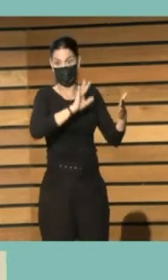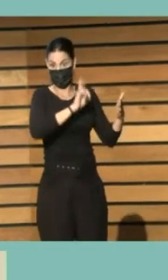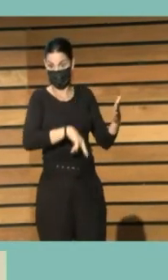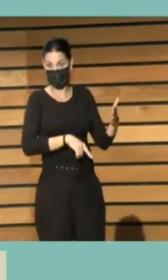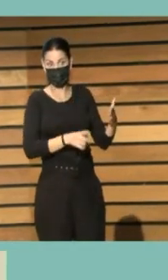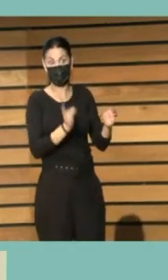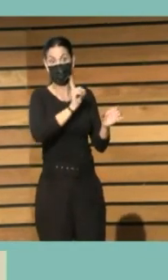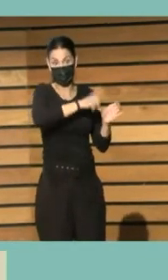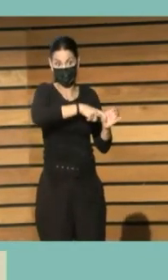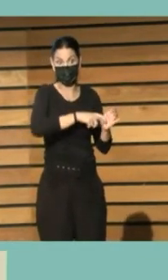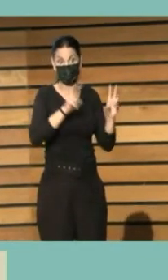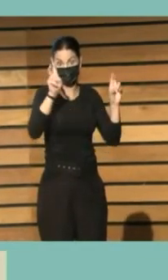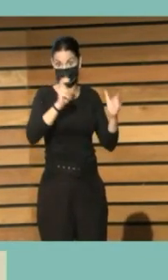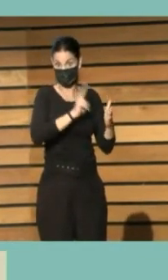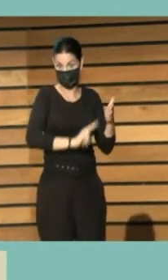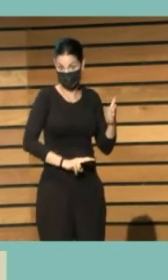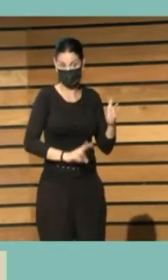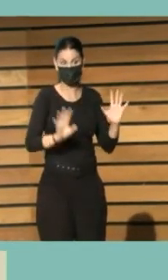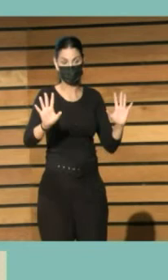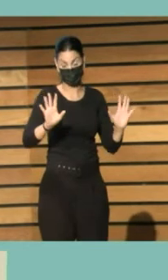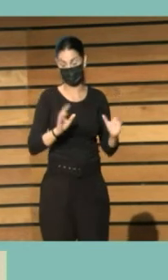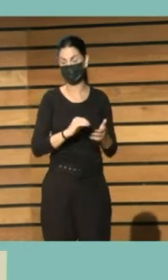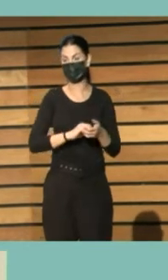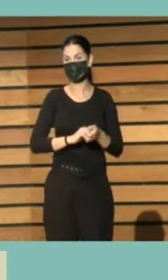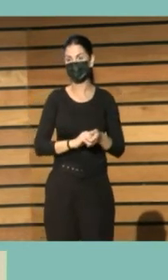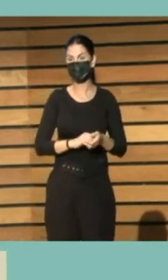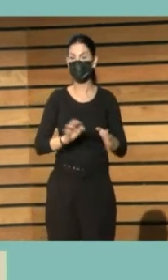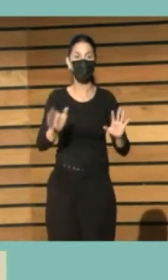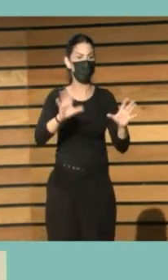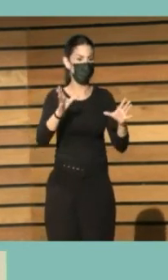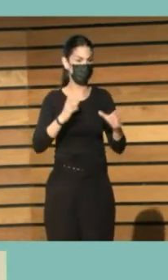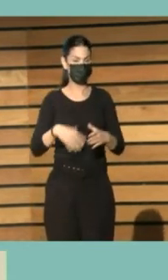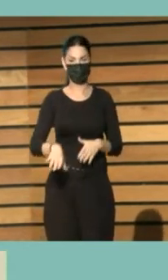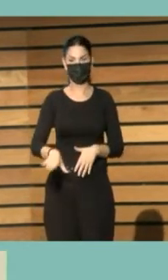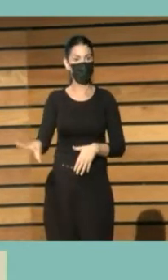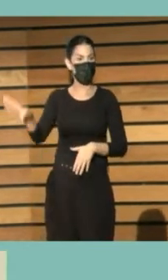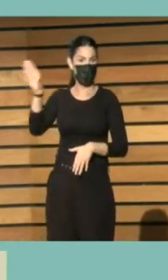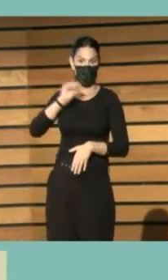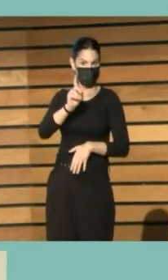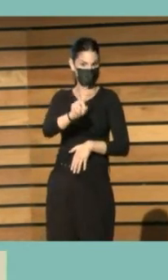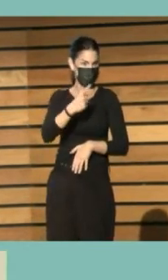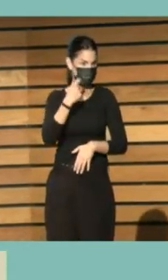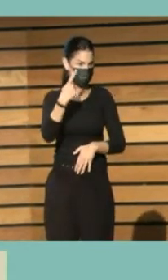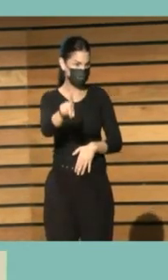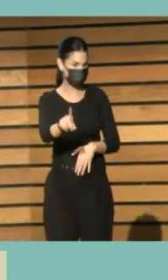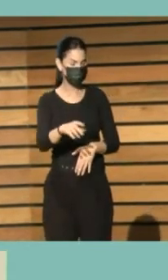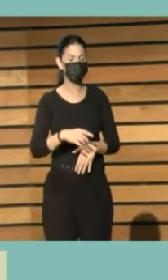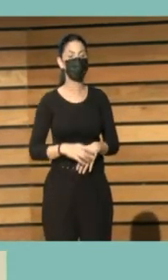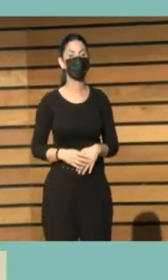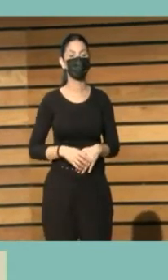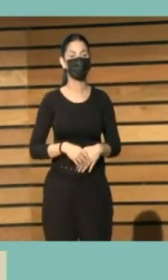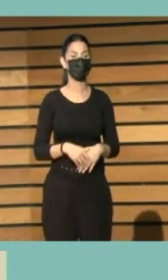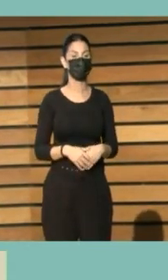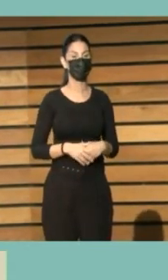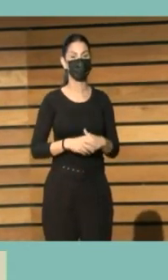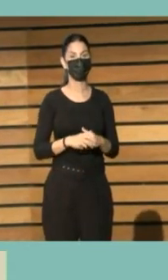Estaría bueno. Bueno, pues no os tenéis que aprender esto, ¿eh? Pero que